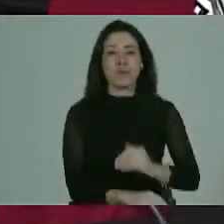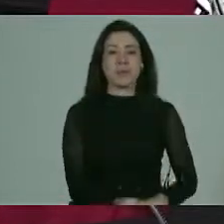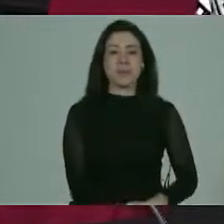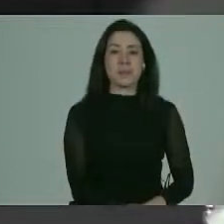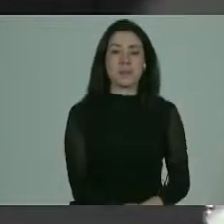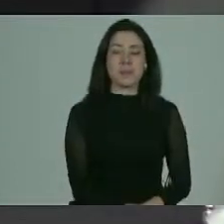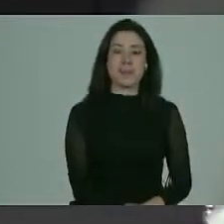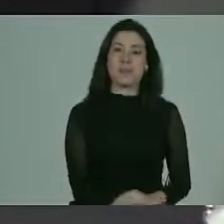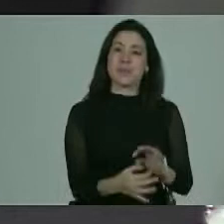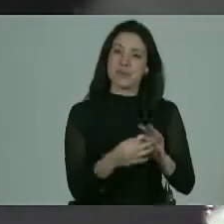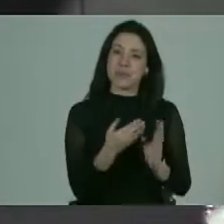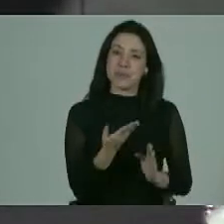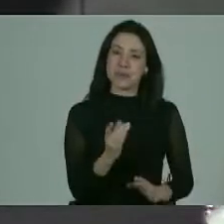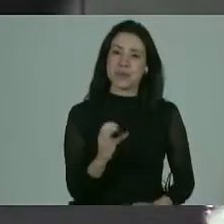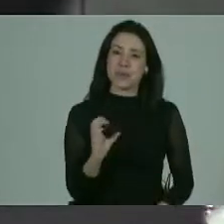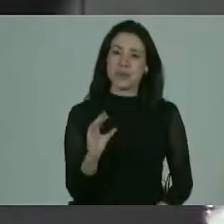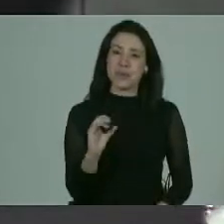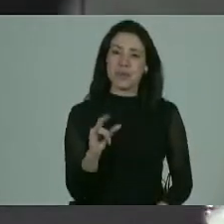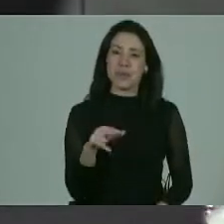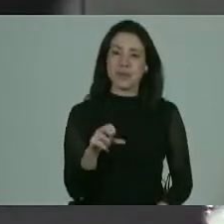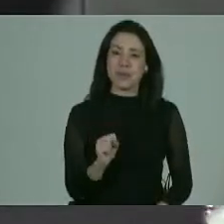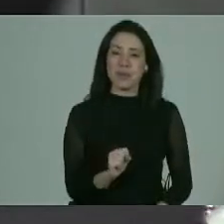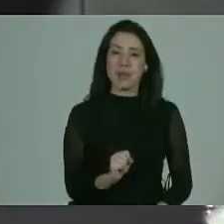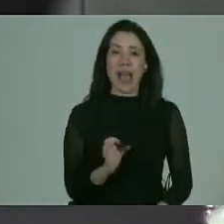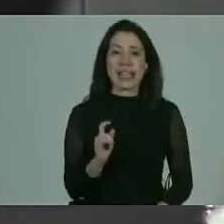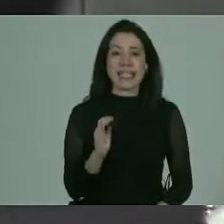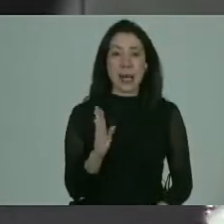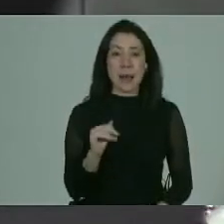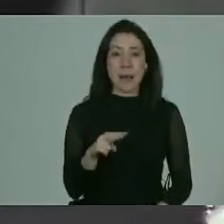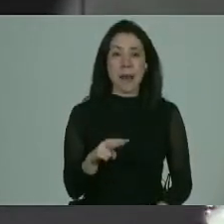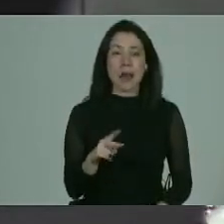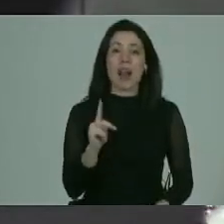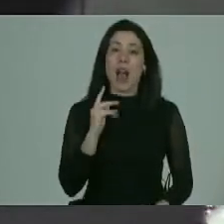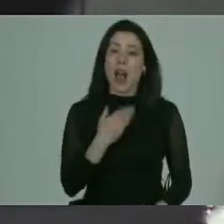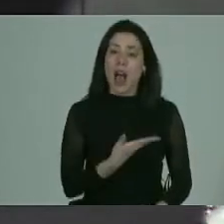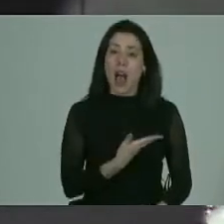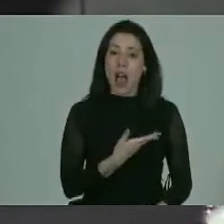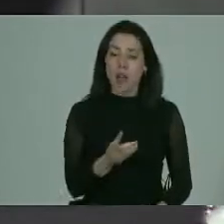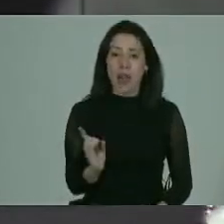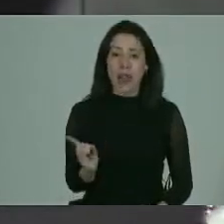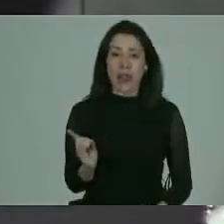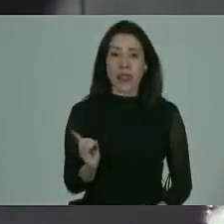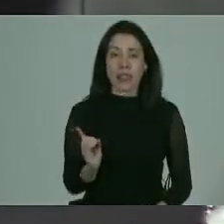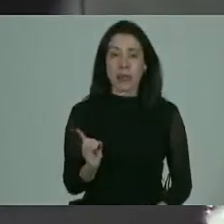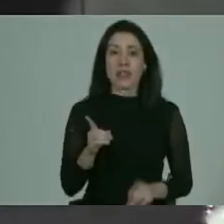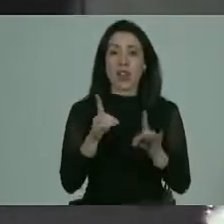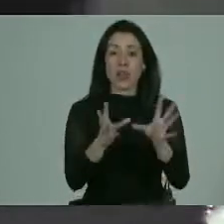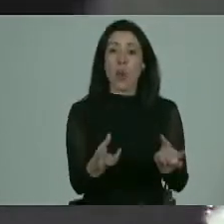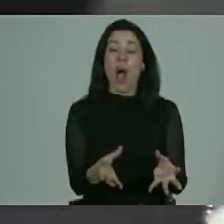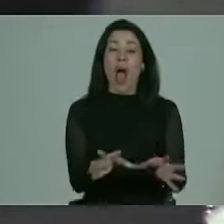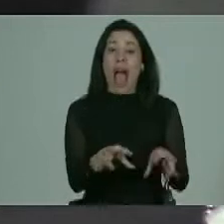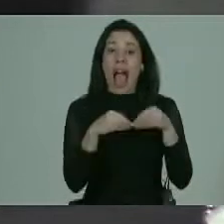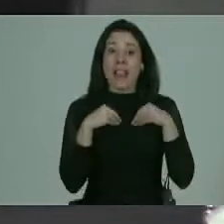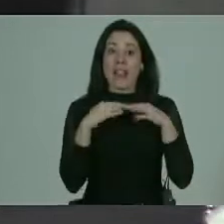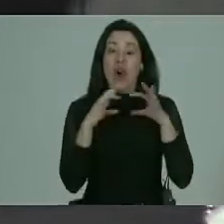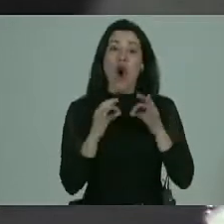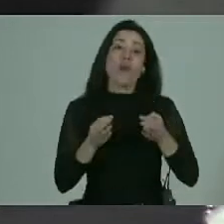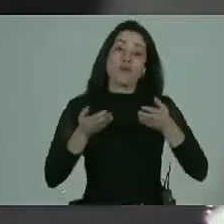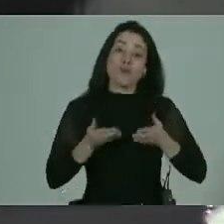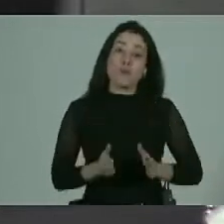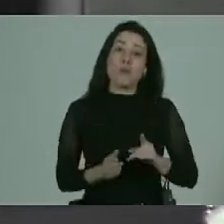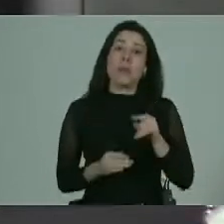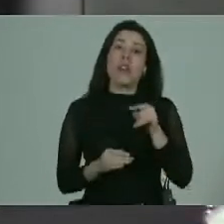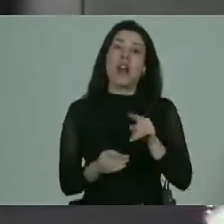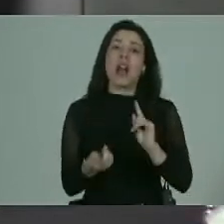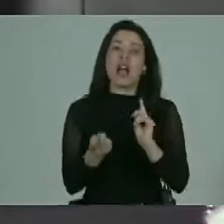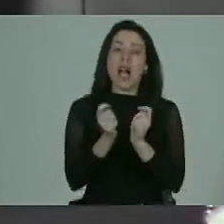perfecto muchas gracias Carolina Esteban al tener una discapacidad ya sea adquirido congénita hay un